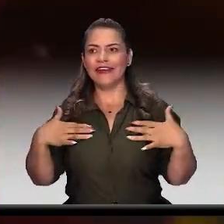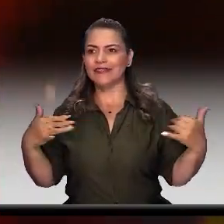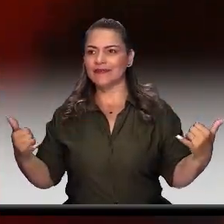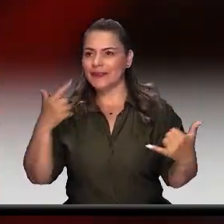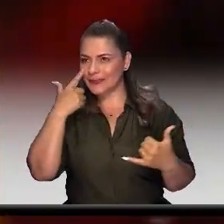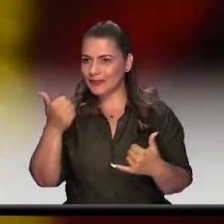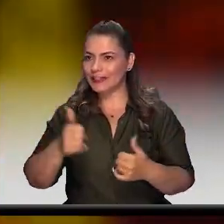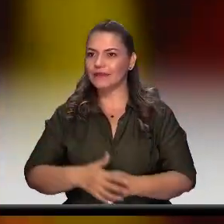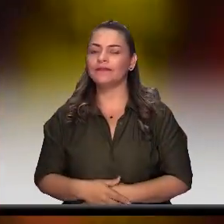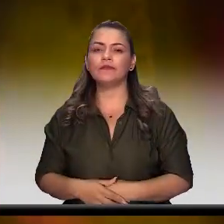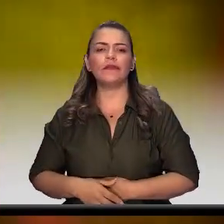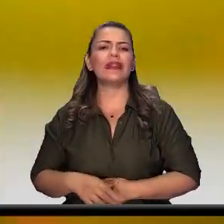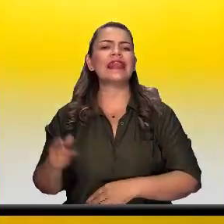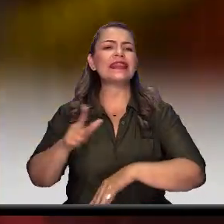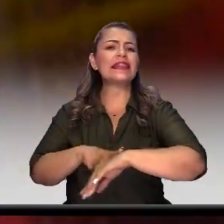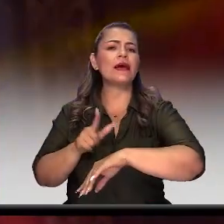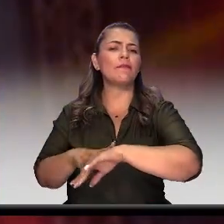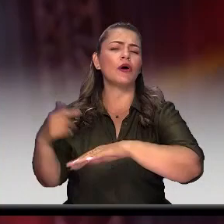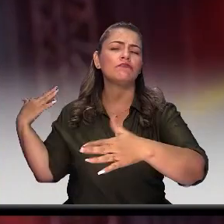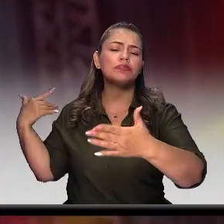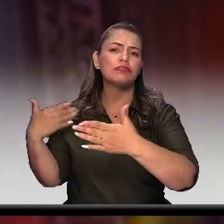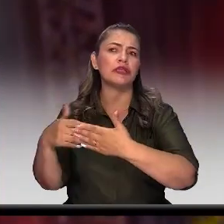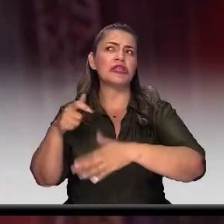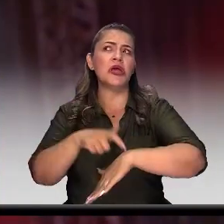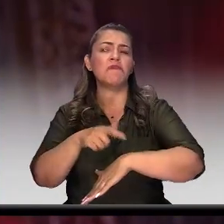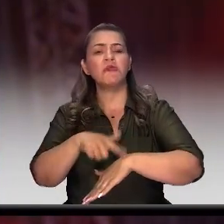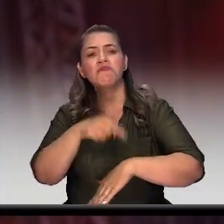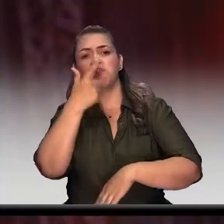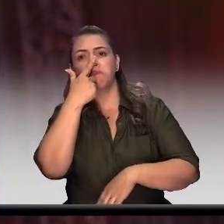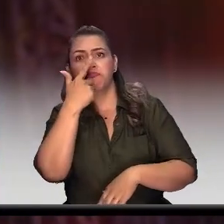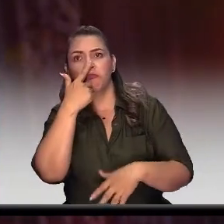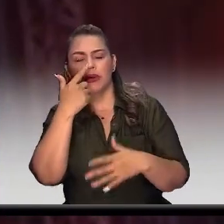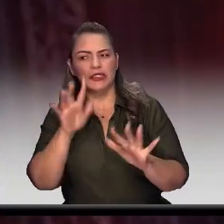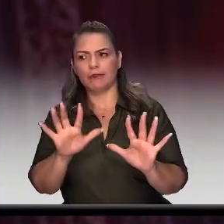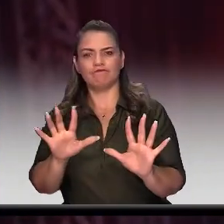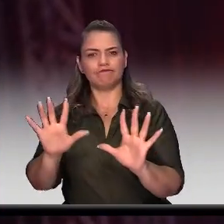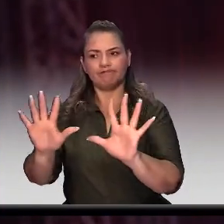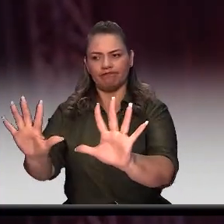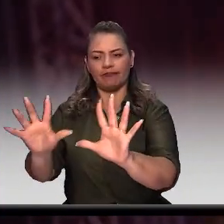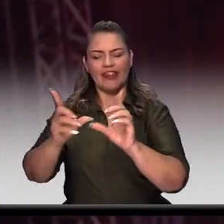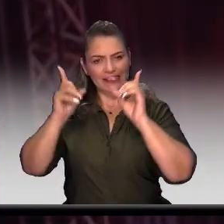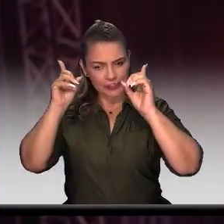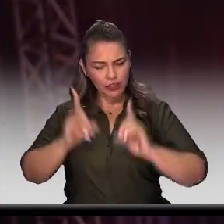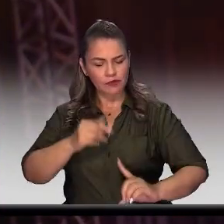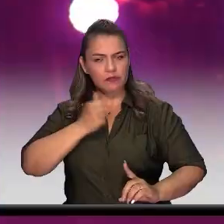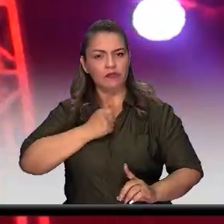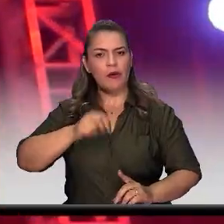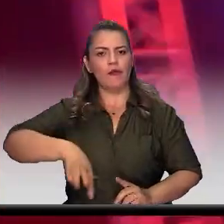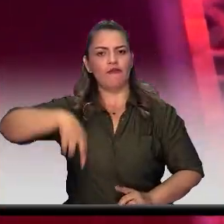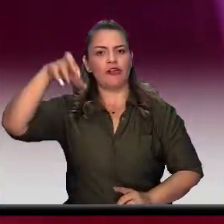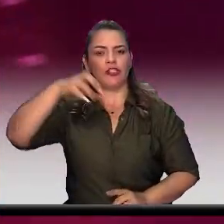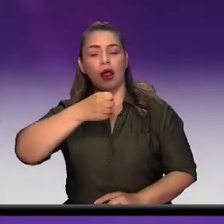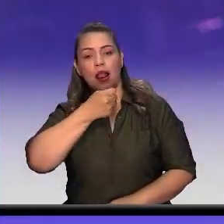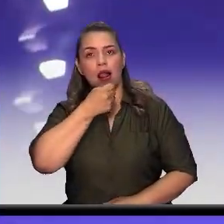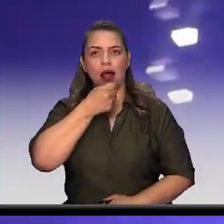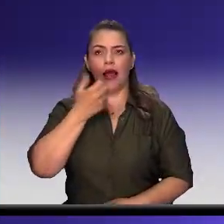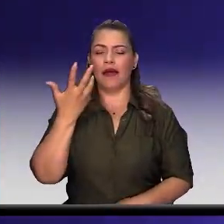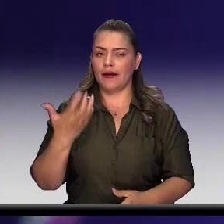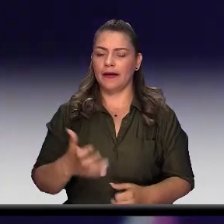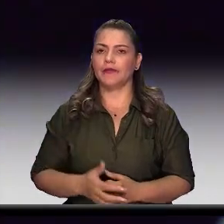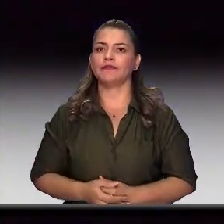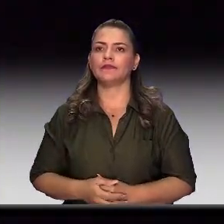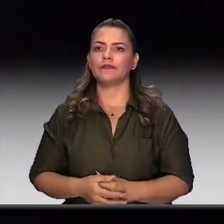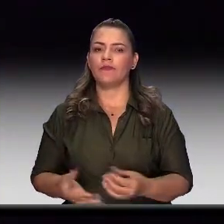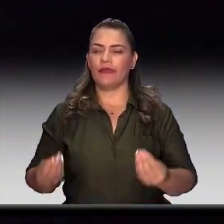mucho tiempo lo hice como un hobby, pero decidí apostarle a este proyecto musical, el cual también tuve el honor de